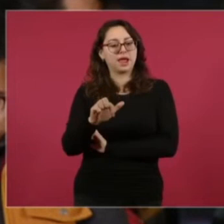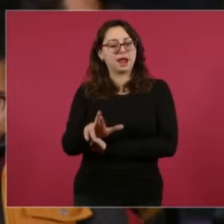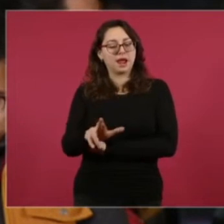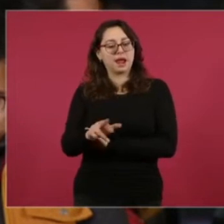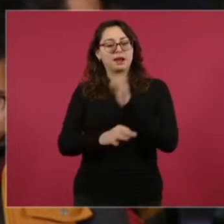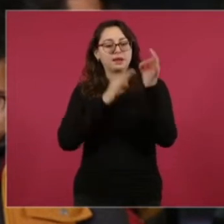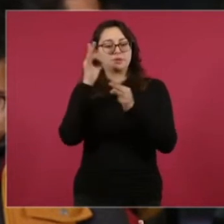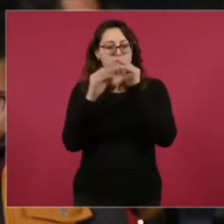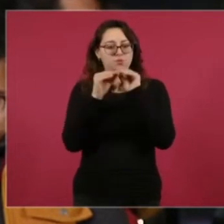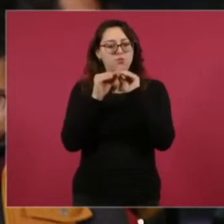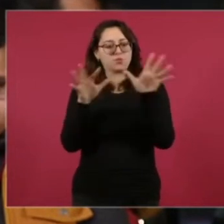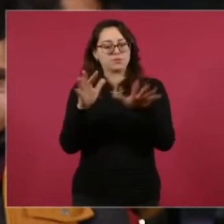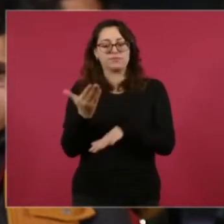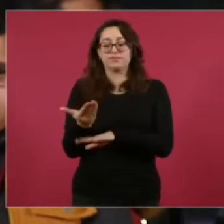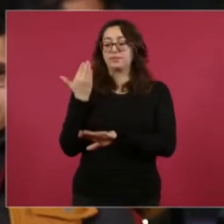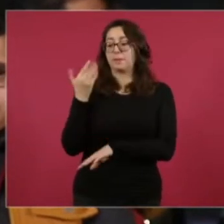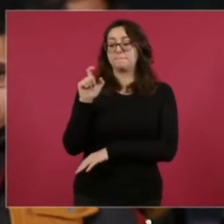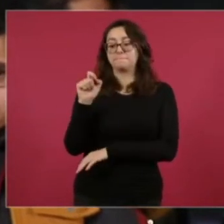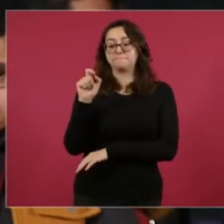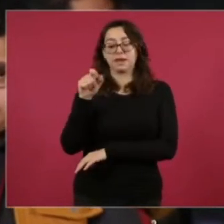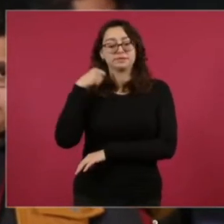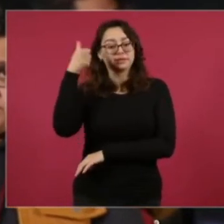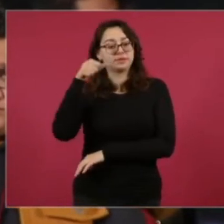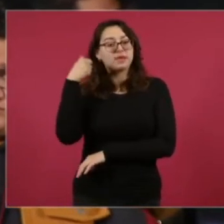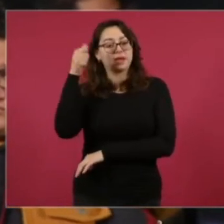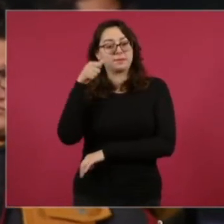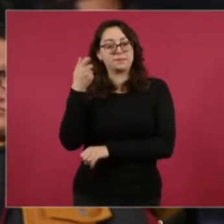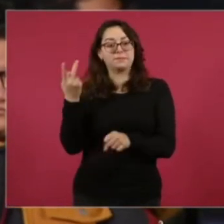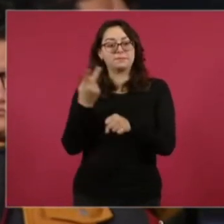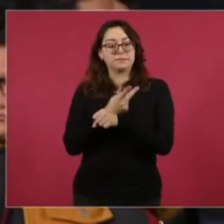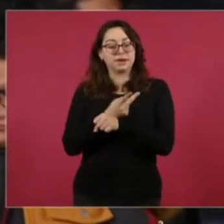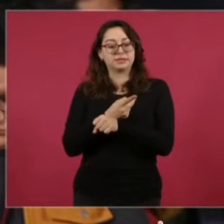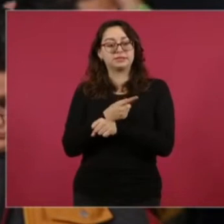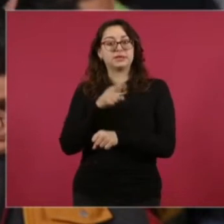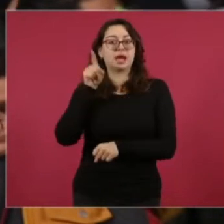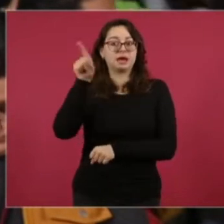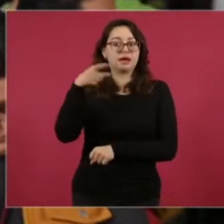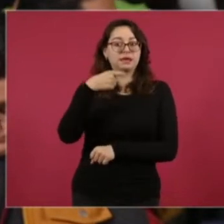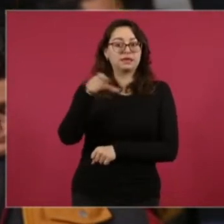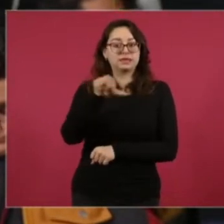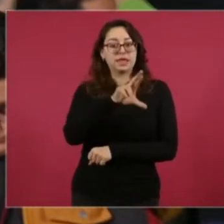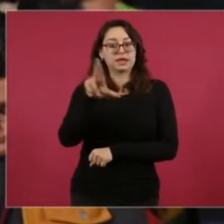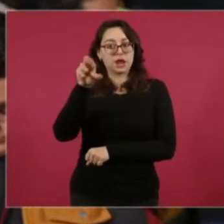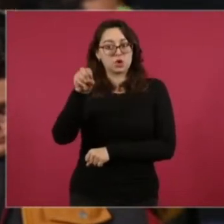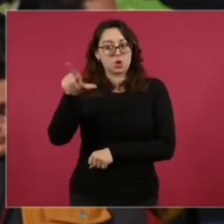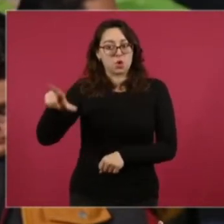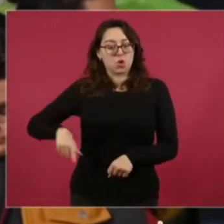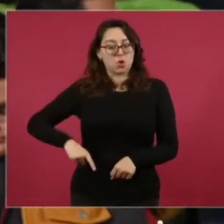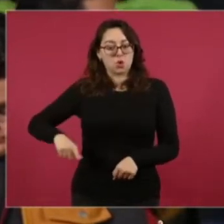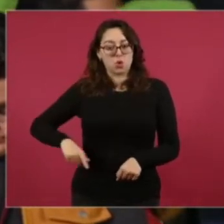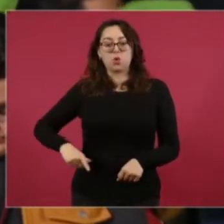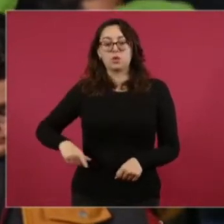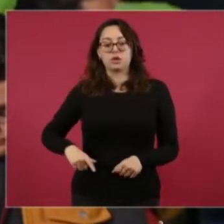el 20 de abril pasado se presentaron la dirección de finanzas del gobierno de Quintana Roo. Este